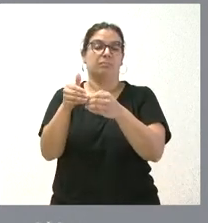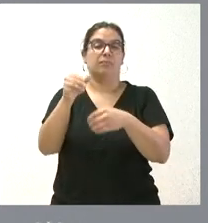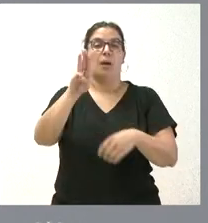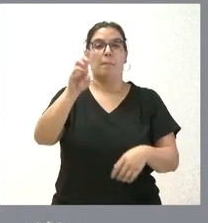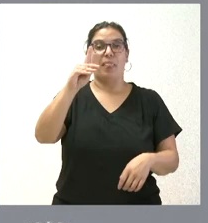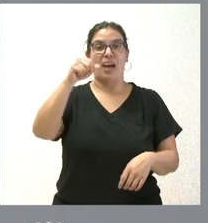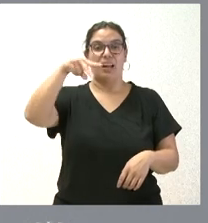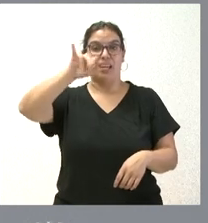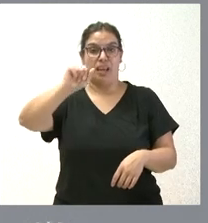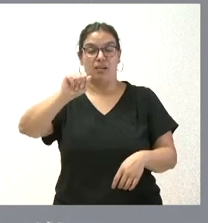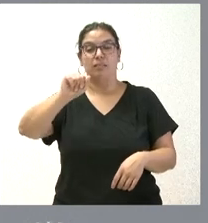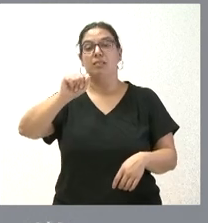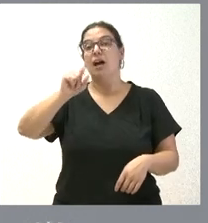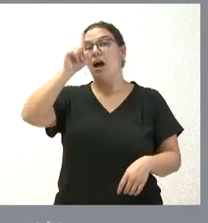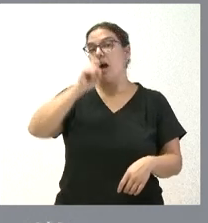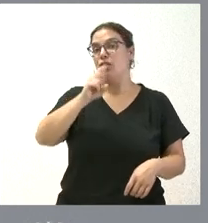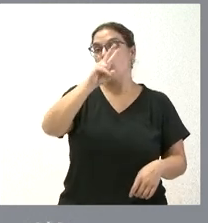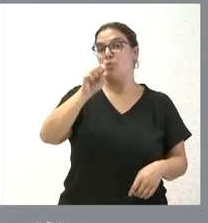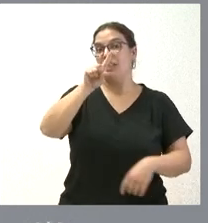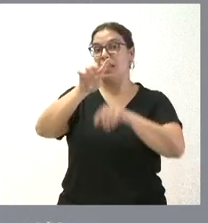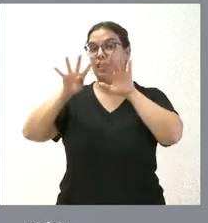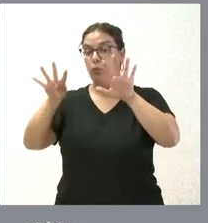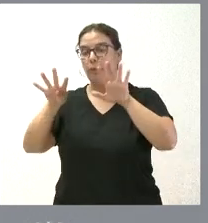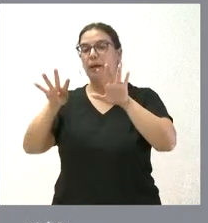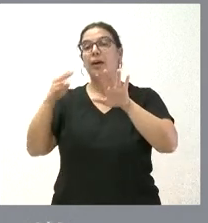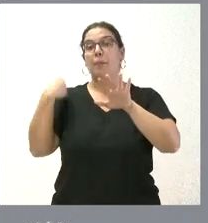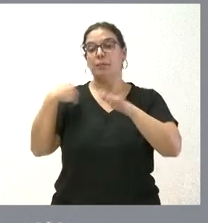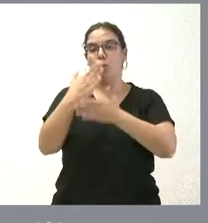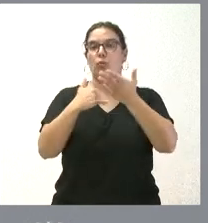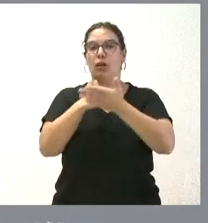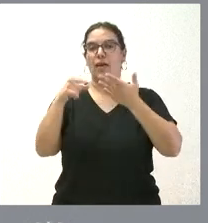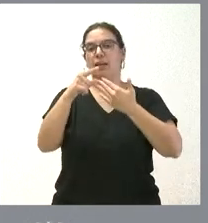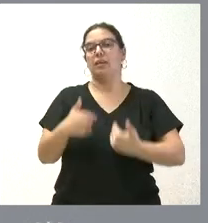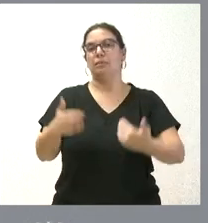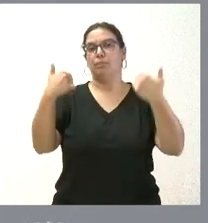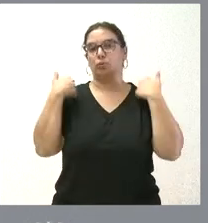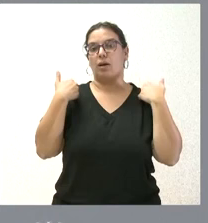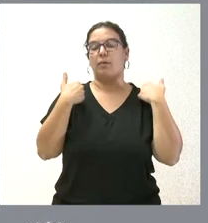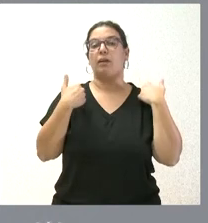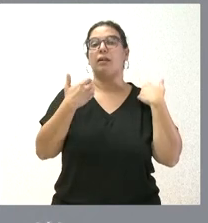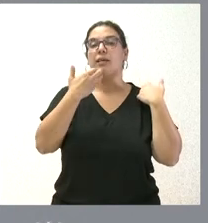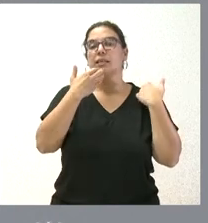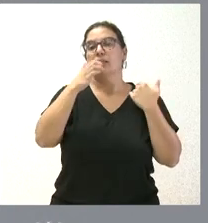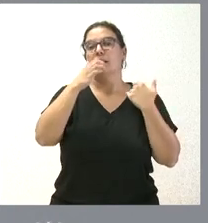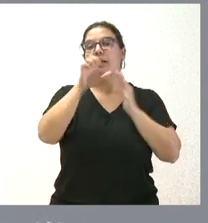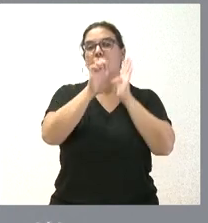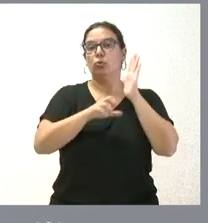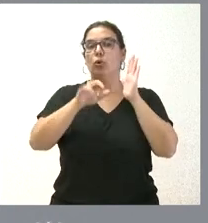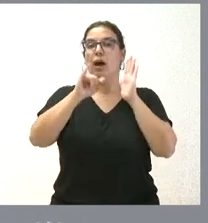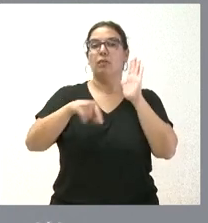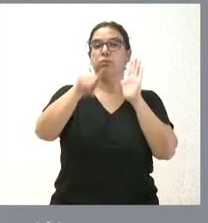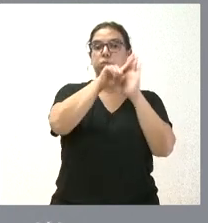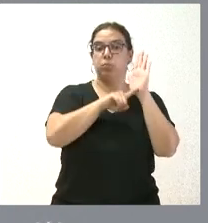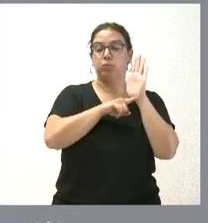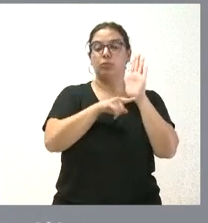por decisión de la Junta Electoral Central, las propias comunidades autónomas que tengan regulados como son las instituciones de estas entidades locales